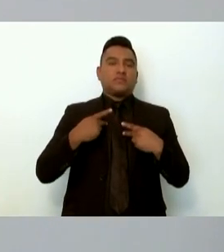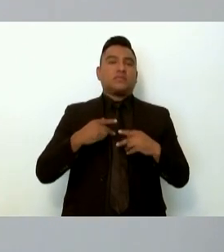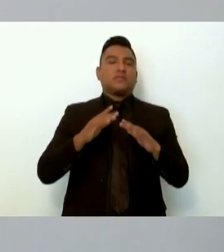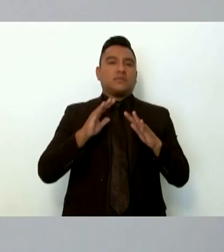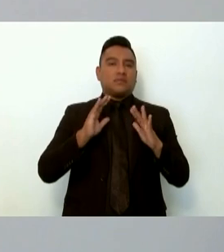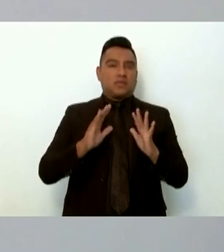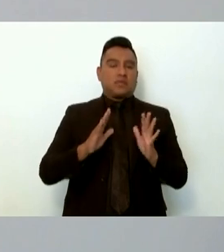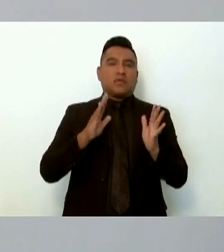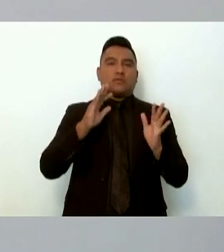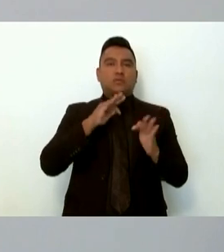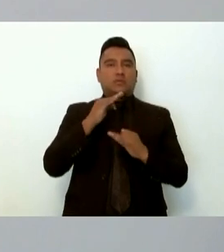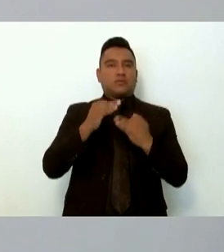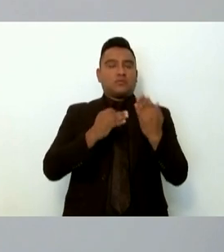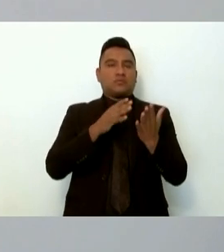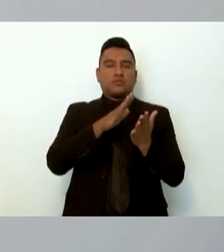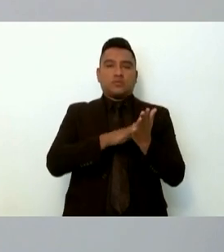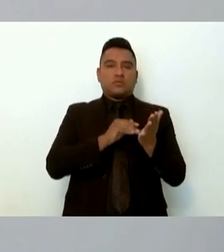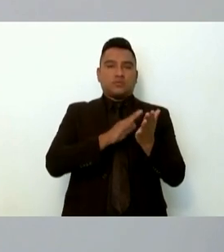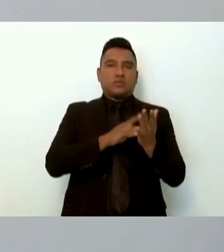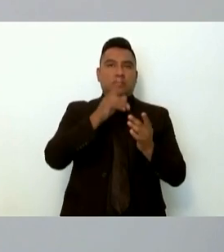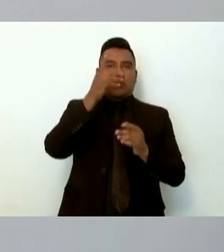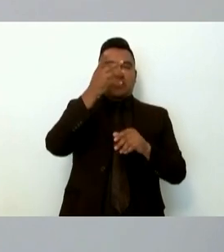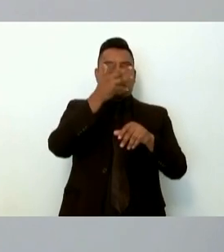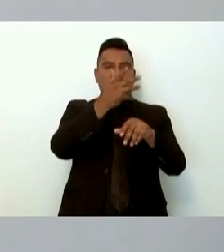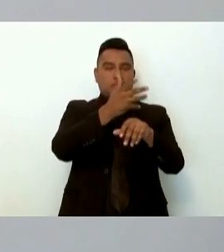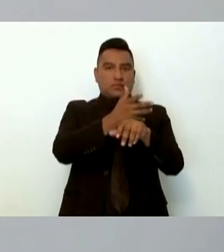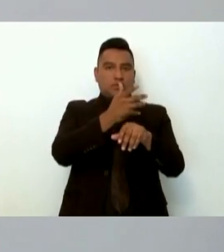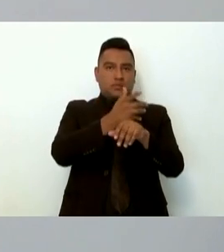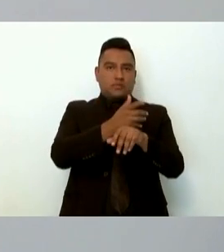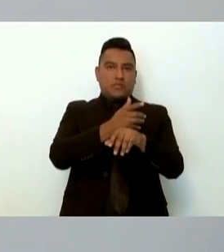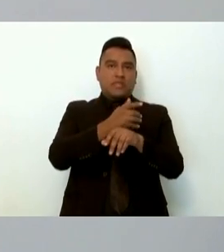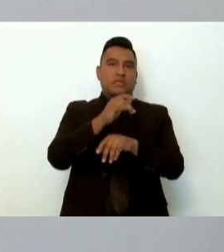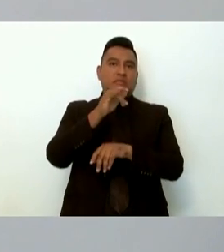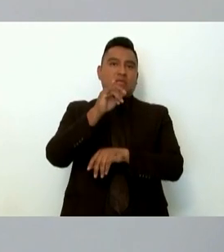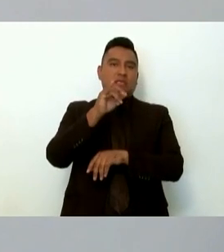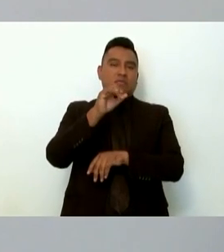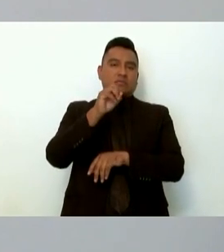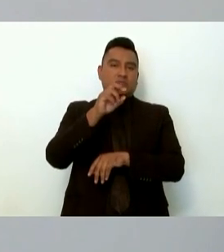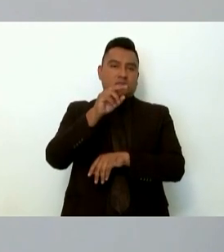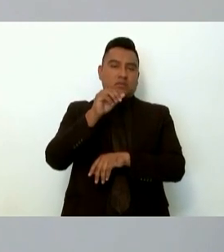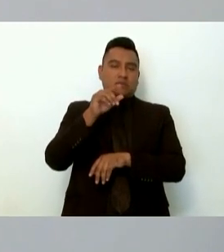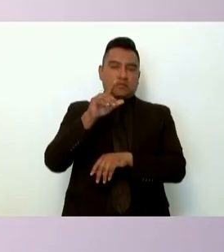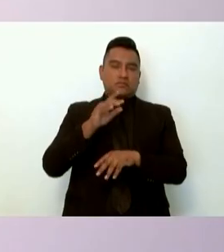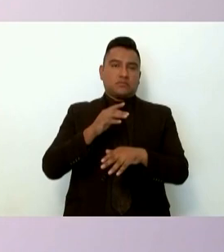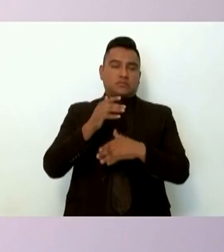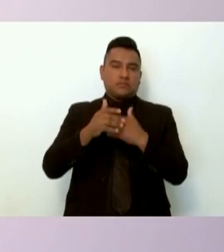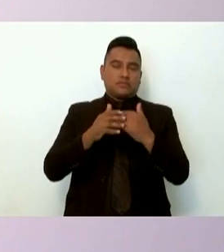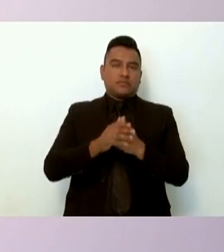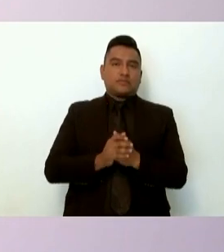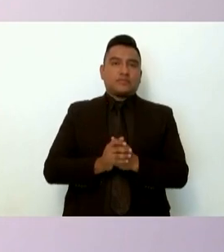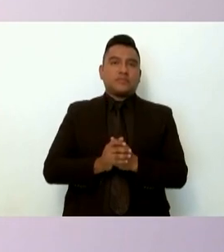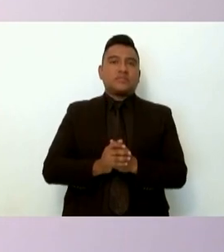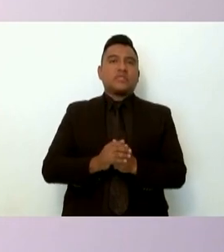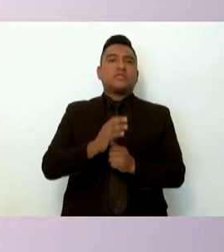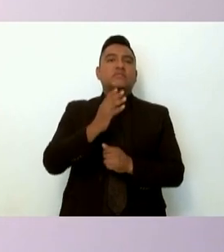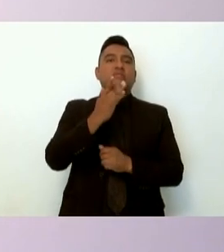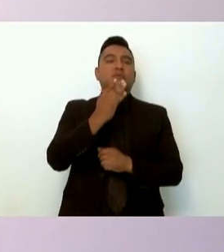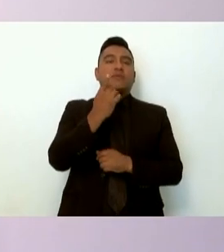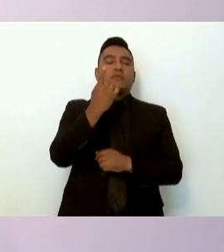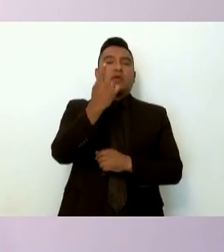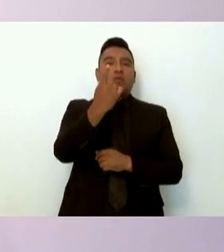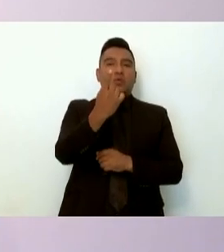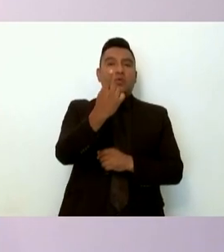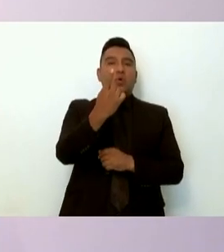en los Estados Unidos y en Israel que se complementen las 51 órdenes de aprehensión que están